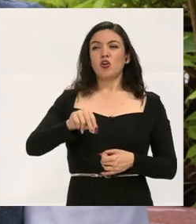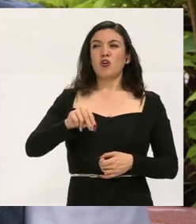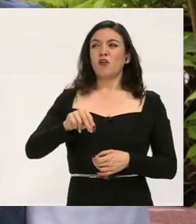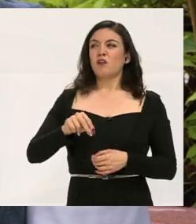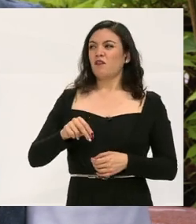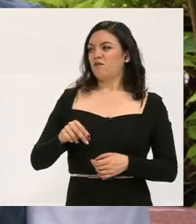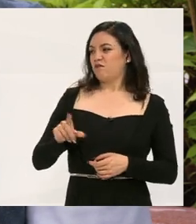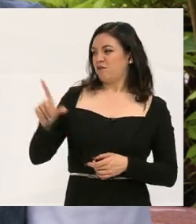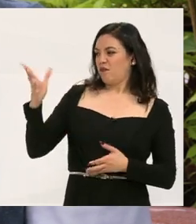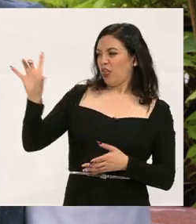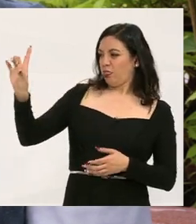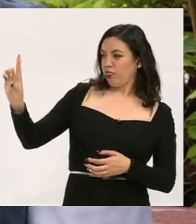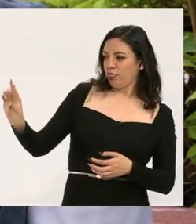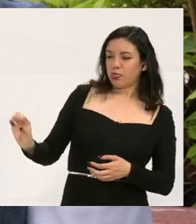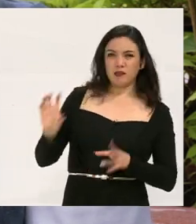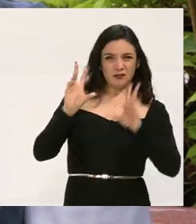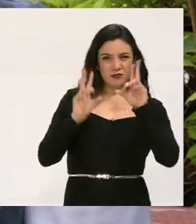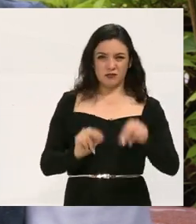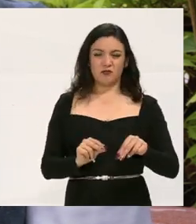Que no las echen de menos.